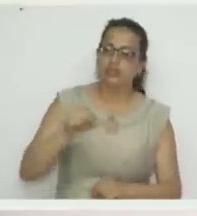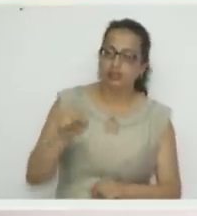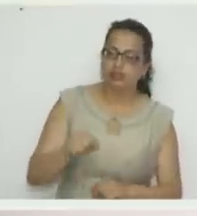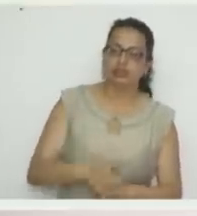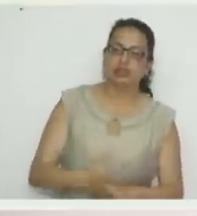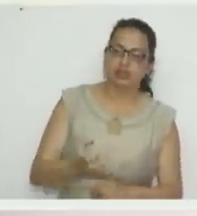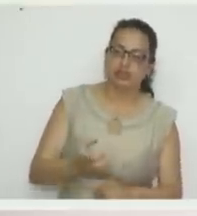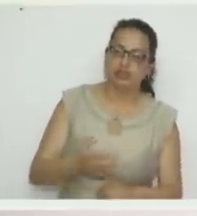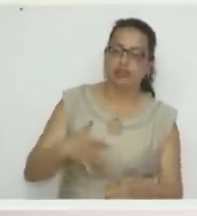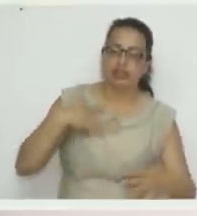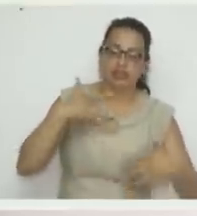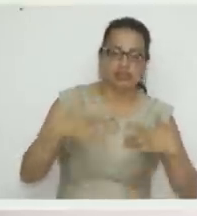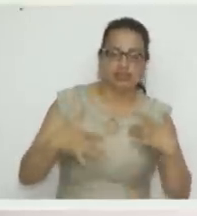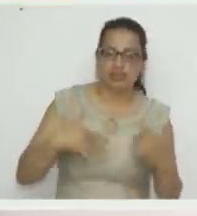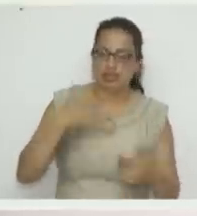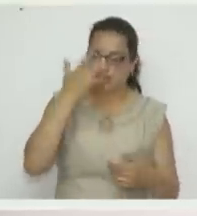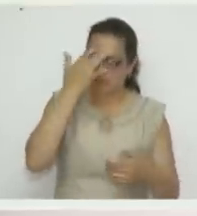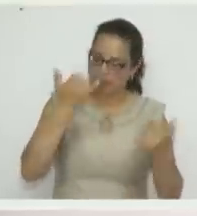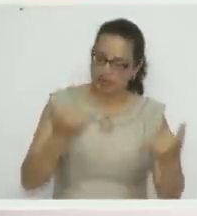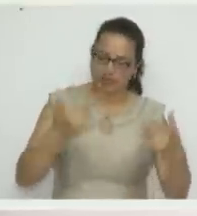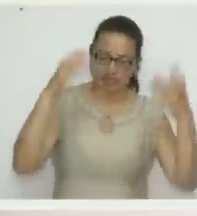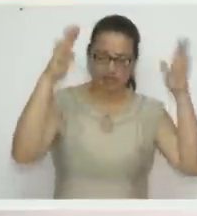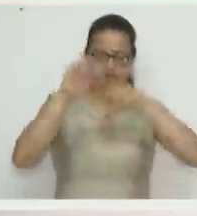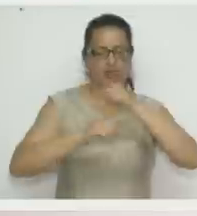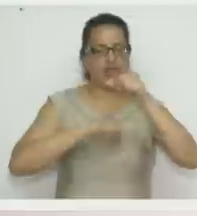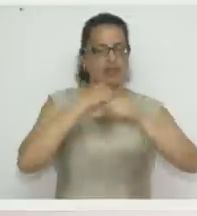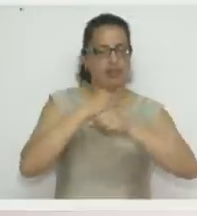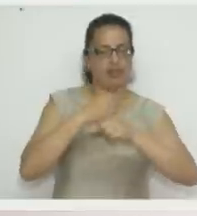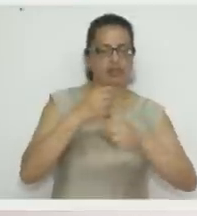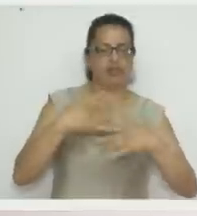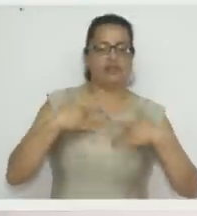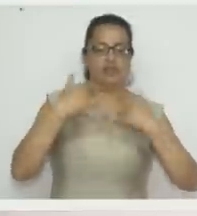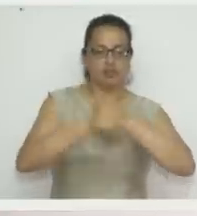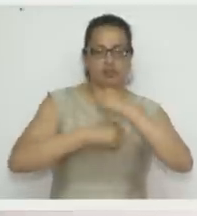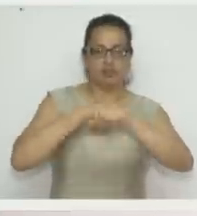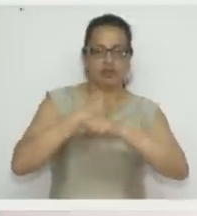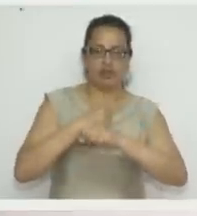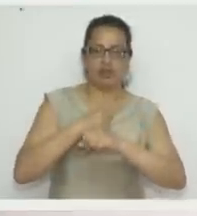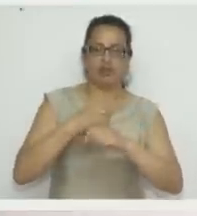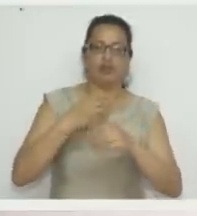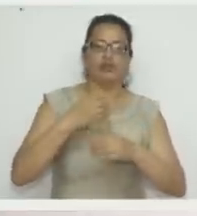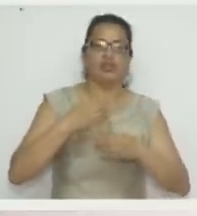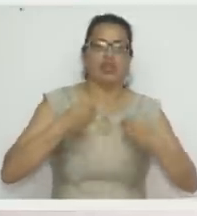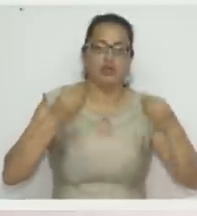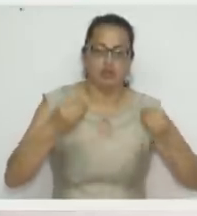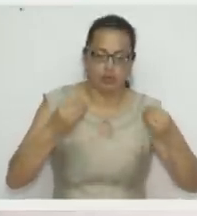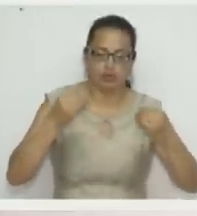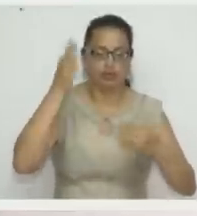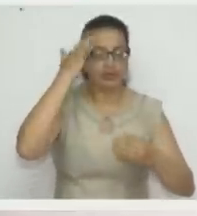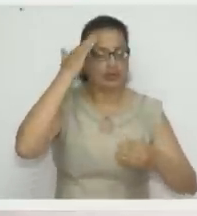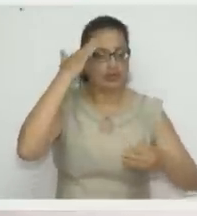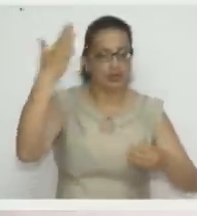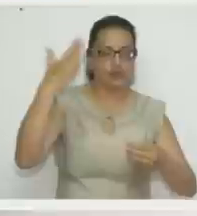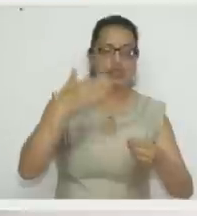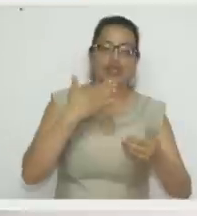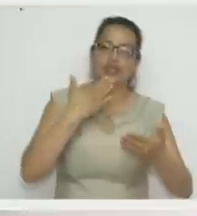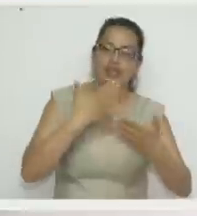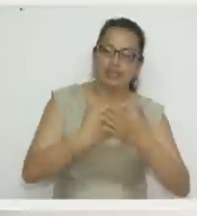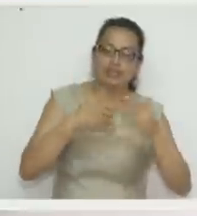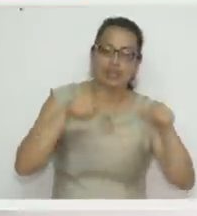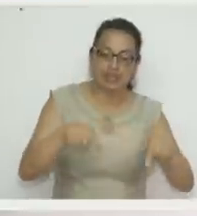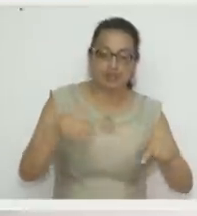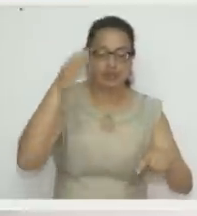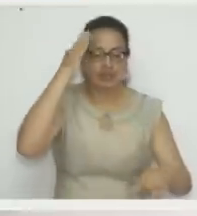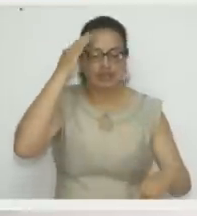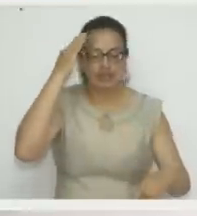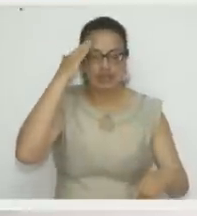pues para felicitarla porque hoy está el cumpleaños, que Dios la bendiga, que le siga dando mucha sabiduría, porque gracias a esa sabiduría que